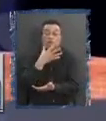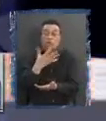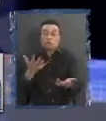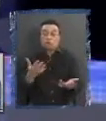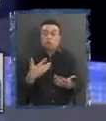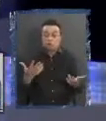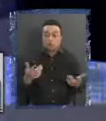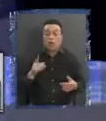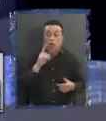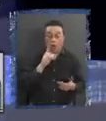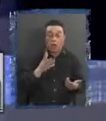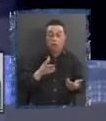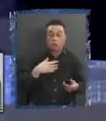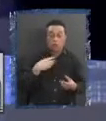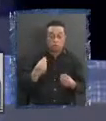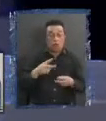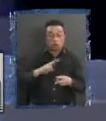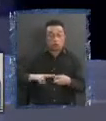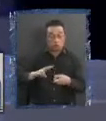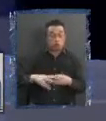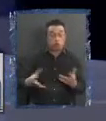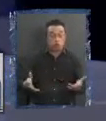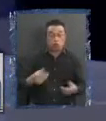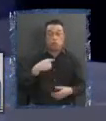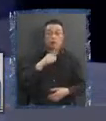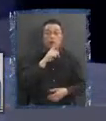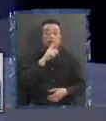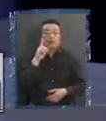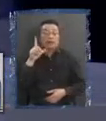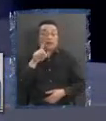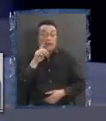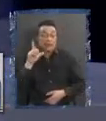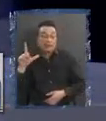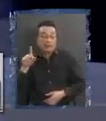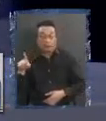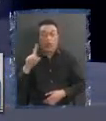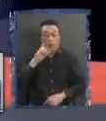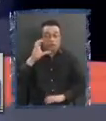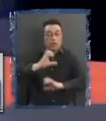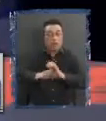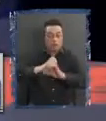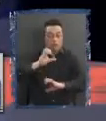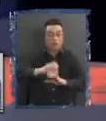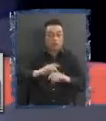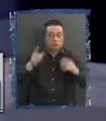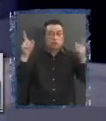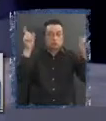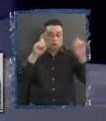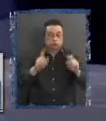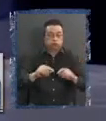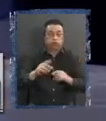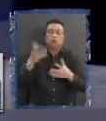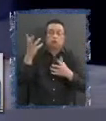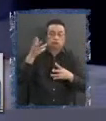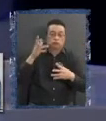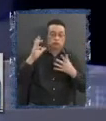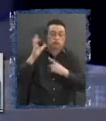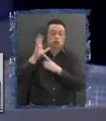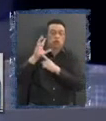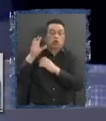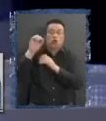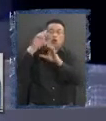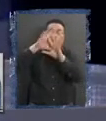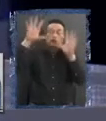eso, de hecho, ha sido una buena solución. Tiltil tiene hoy día una empresa generación de energía, por ejemplo, fotovoltaica, y la tiene una comuna.